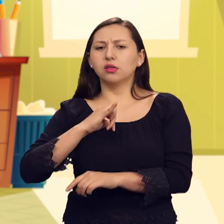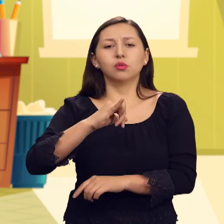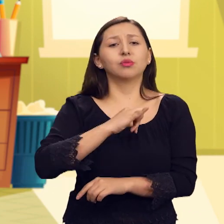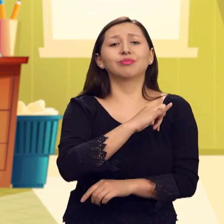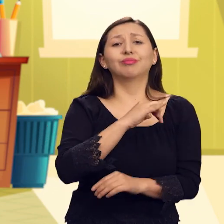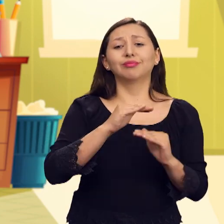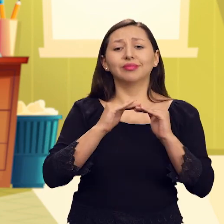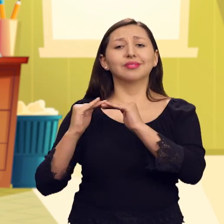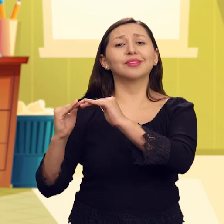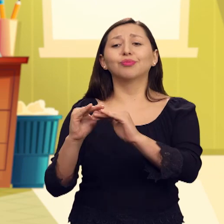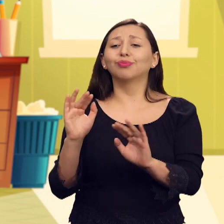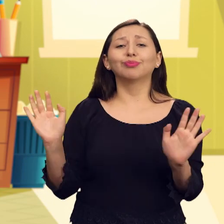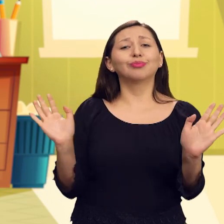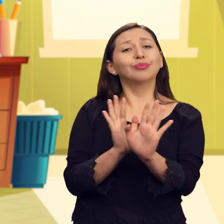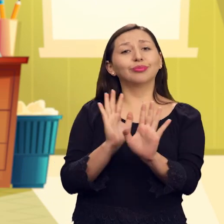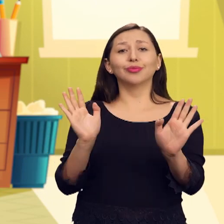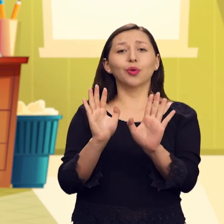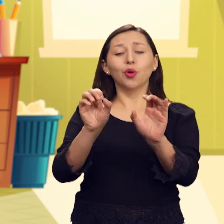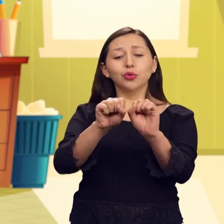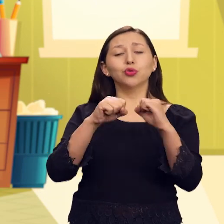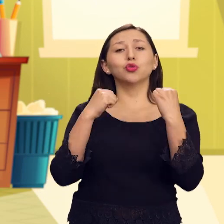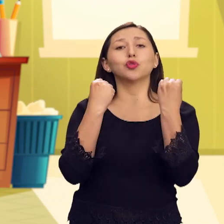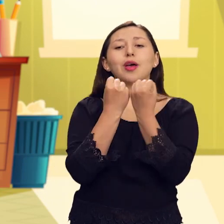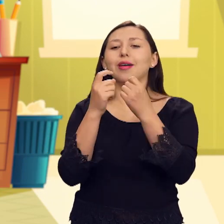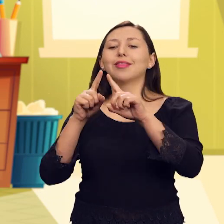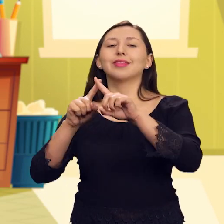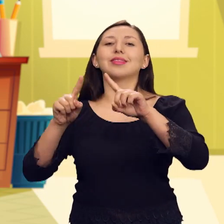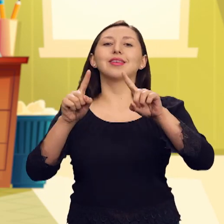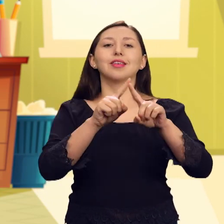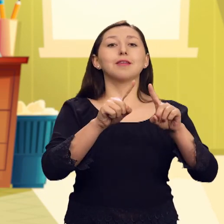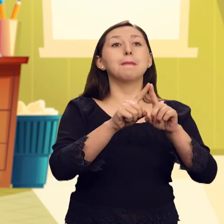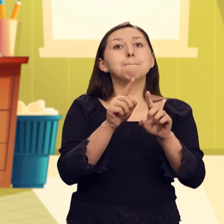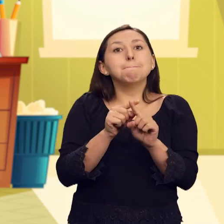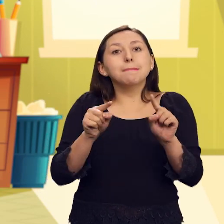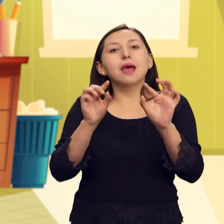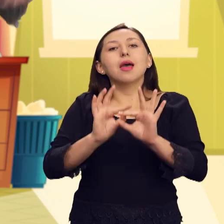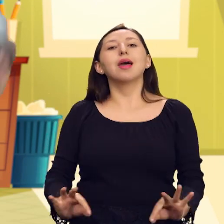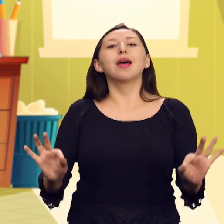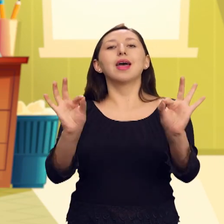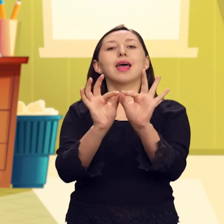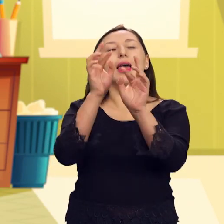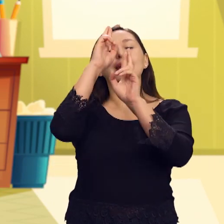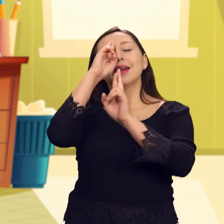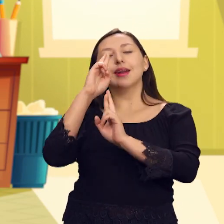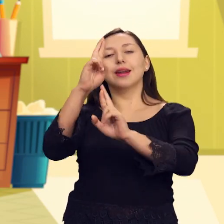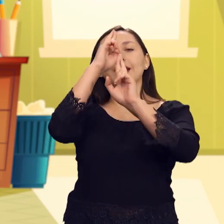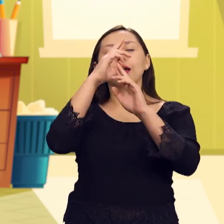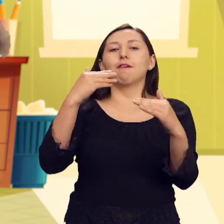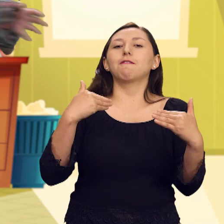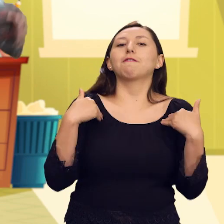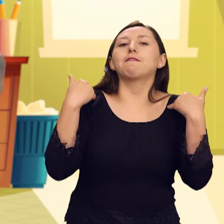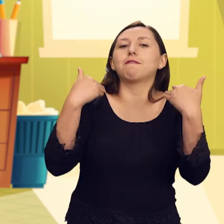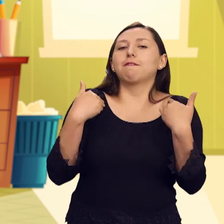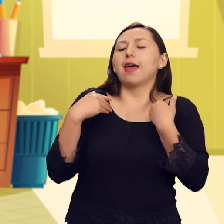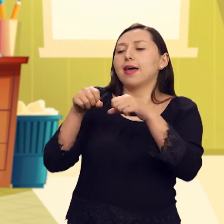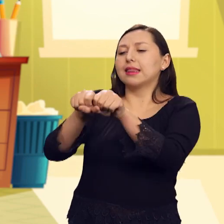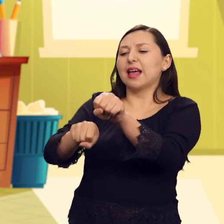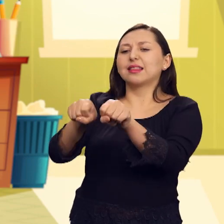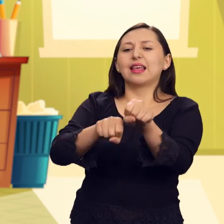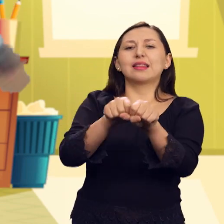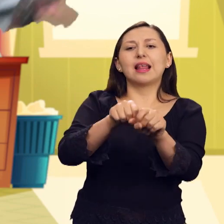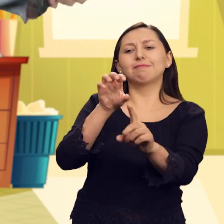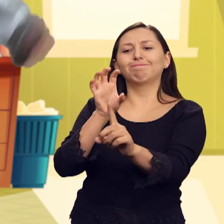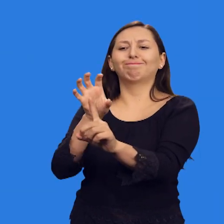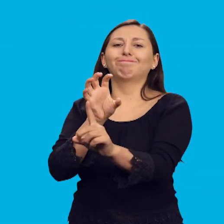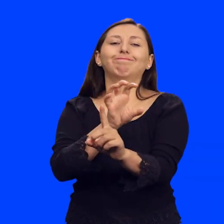considera socialmente correcto. Solo deberíamos respetarnos y tratar de ser felices sin hacer daño a las demás personas.